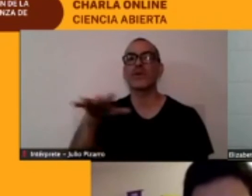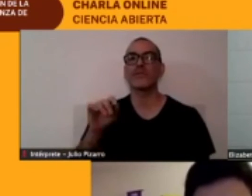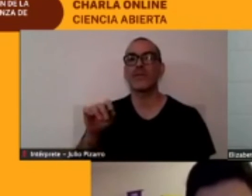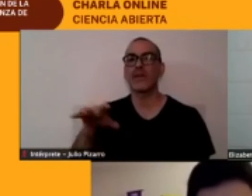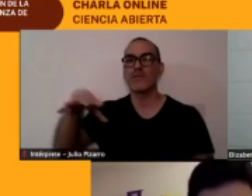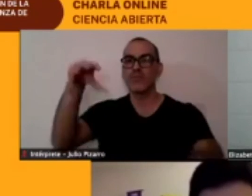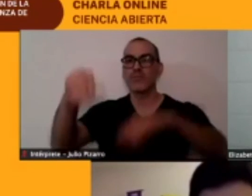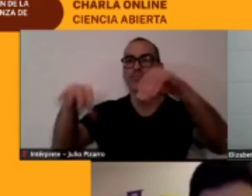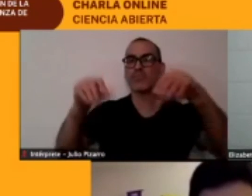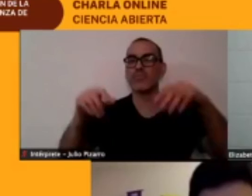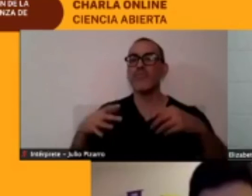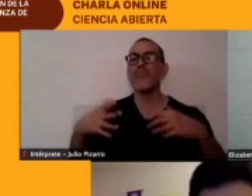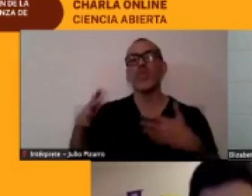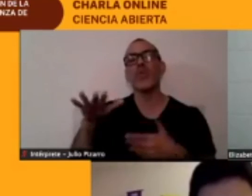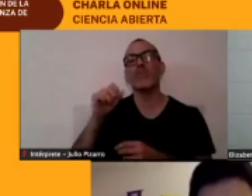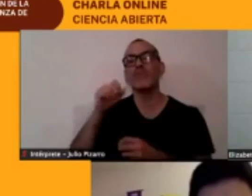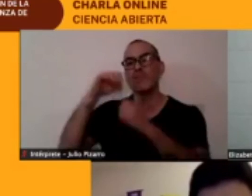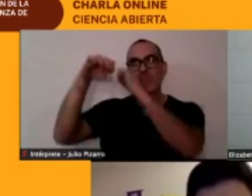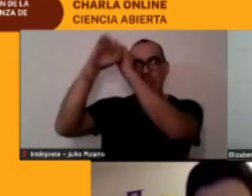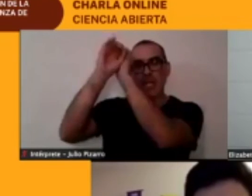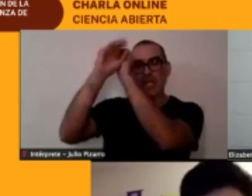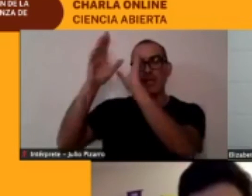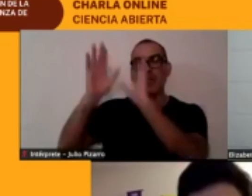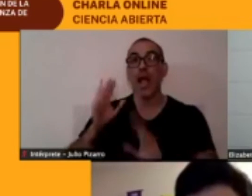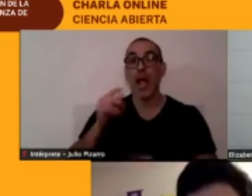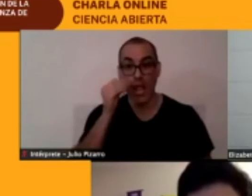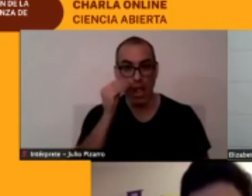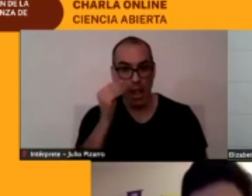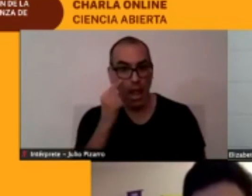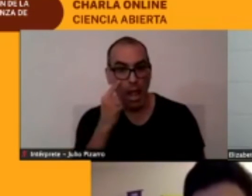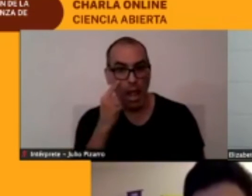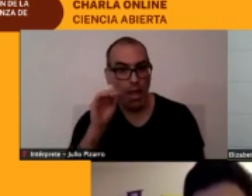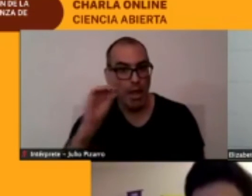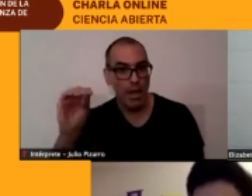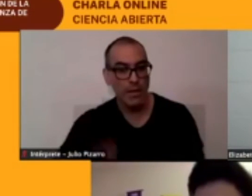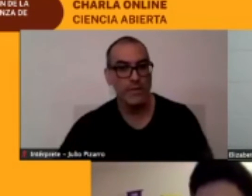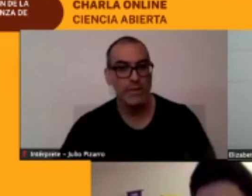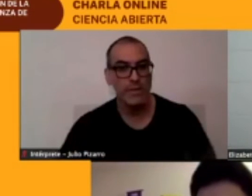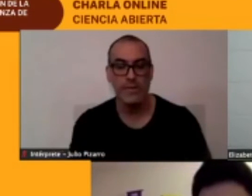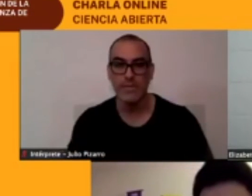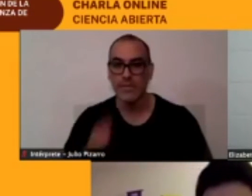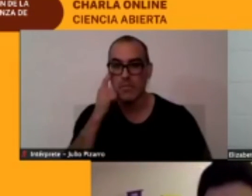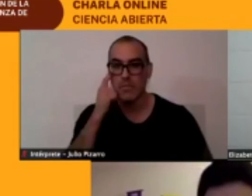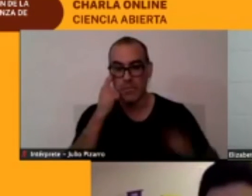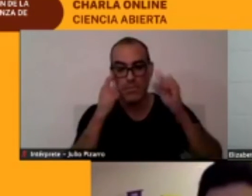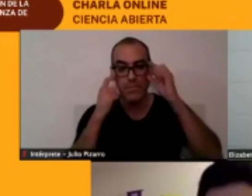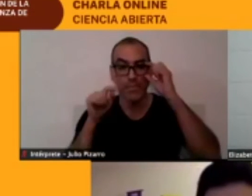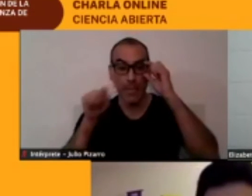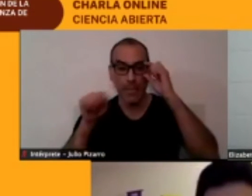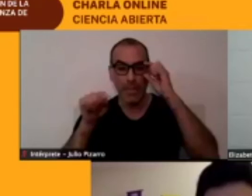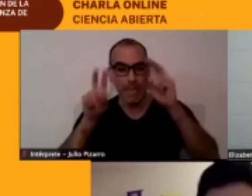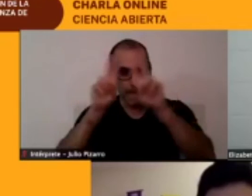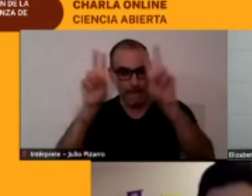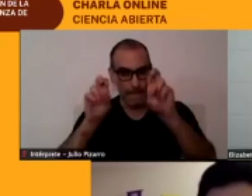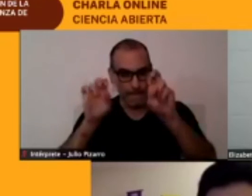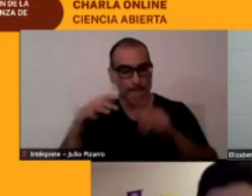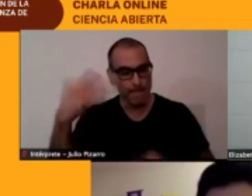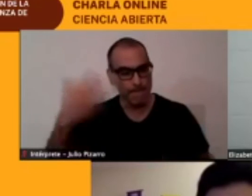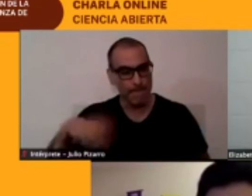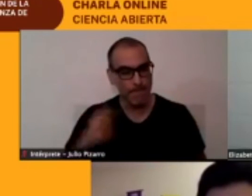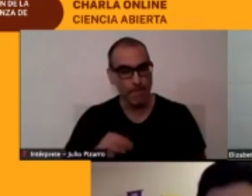astronómico ahora nótese aquí hay algo que me gustaría diferenciar la